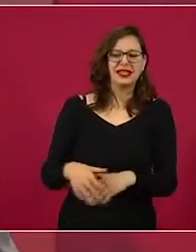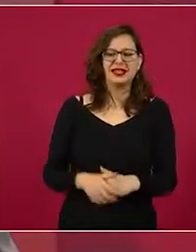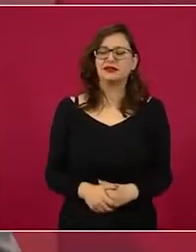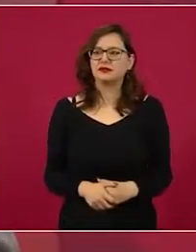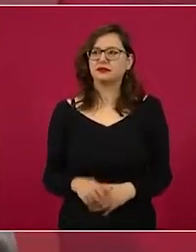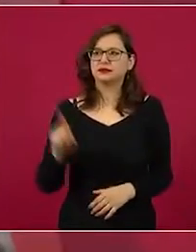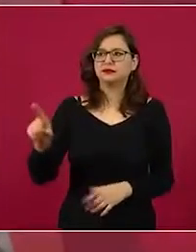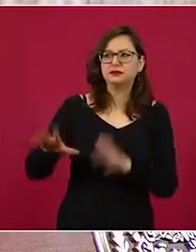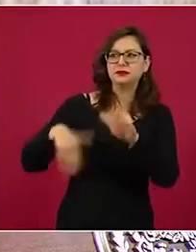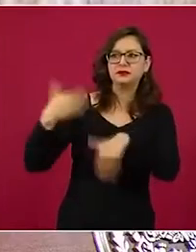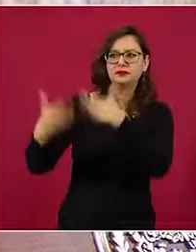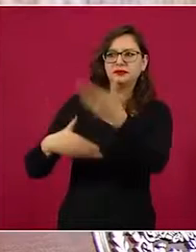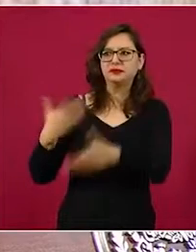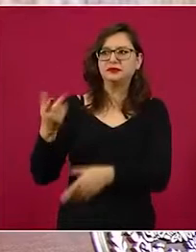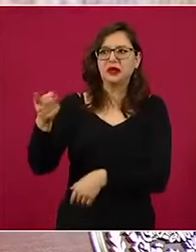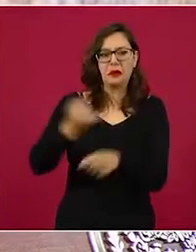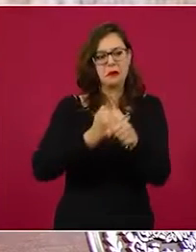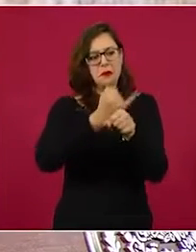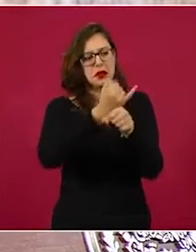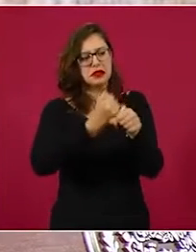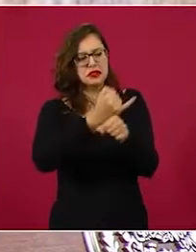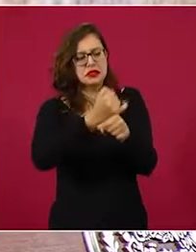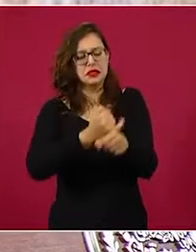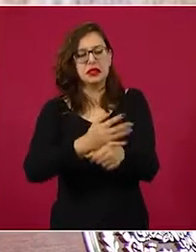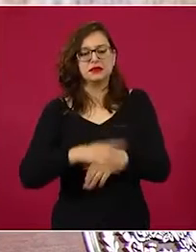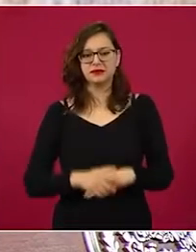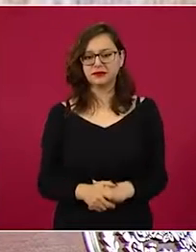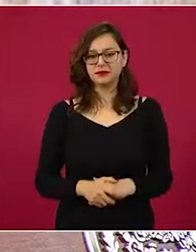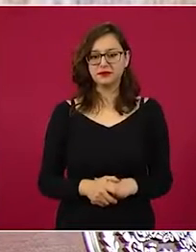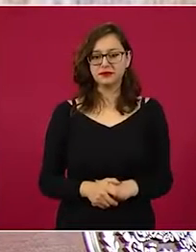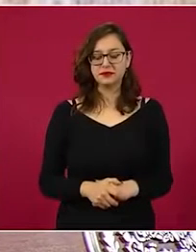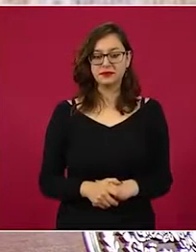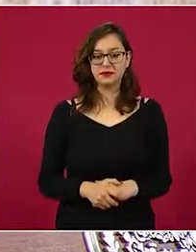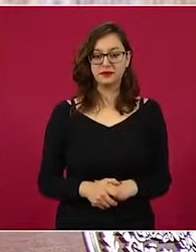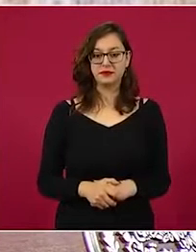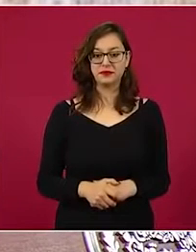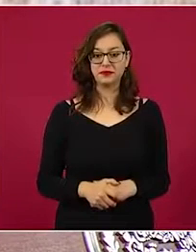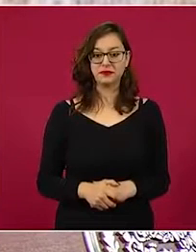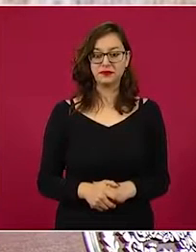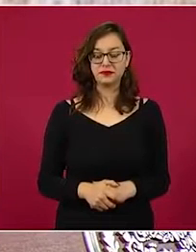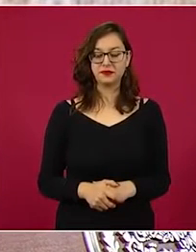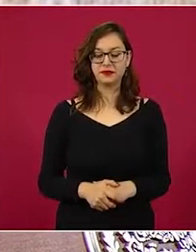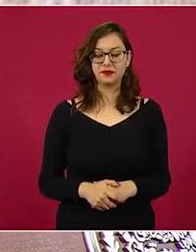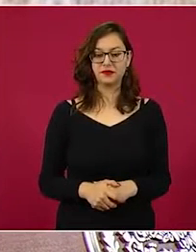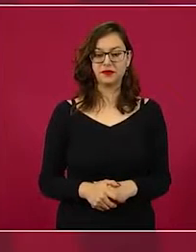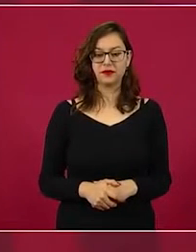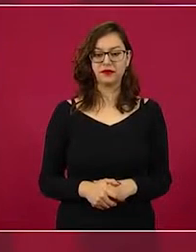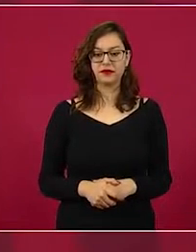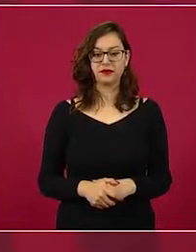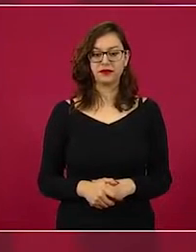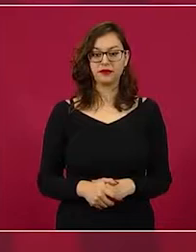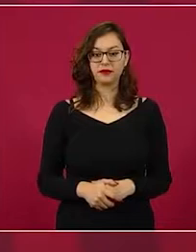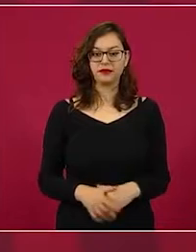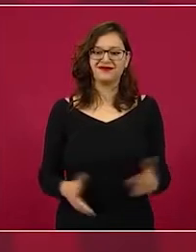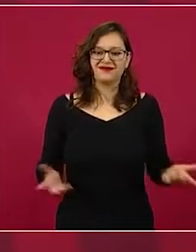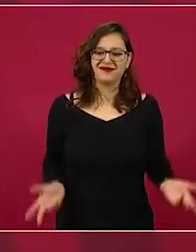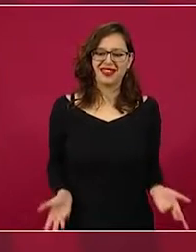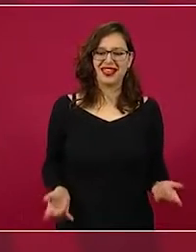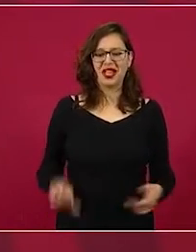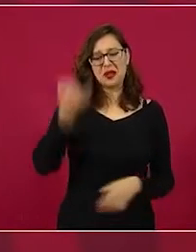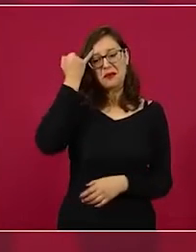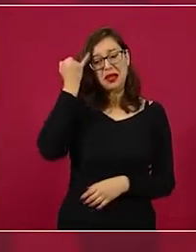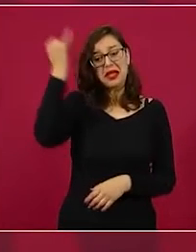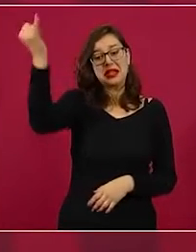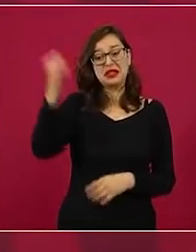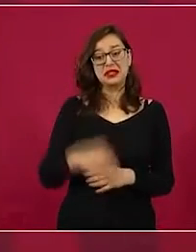imagínense, si yo me pongo a denunciar